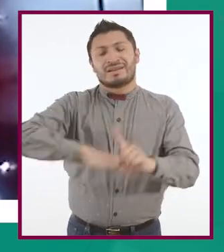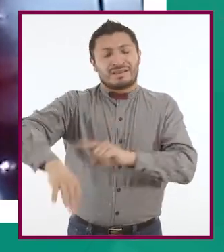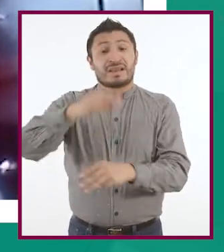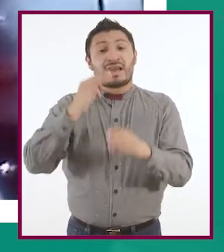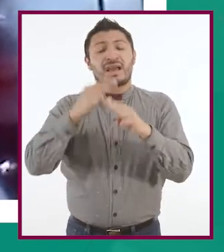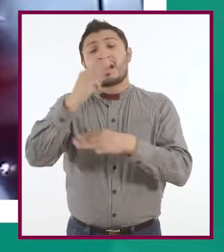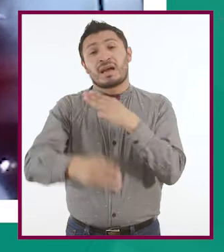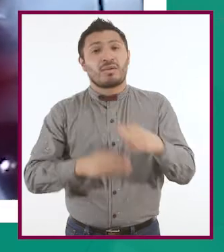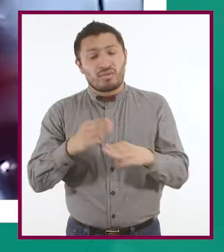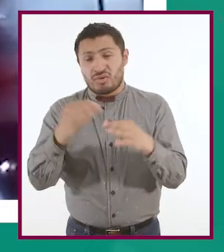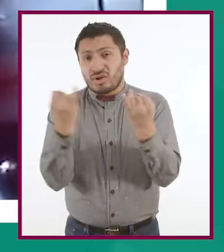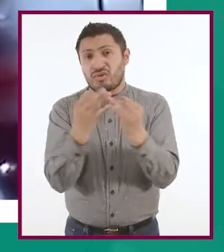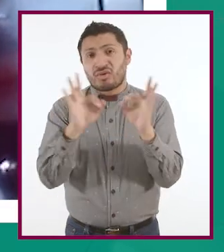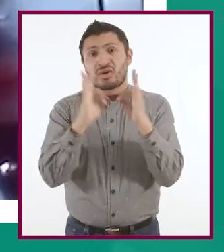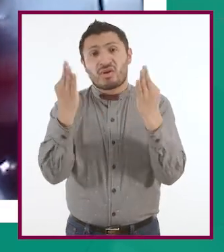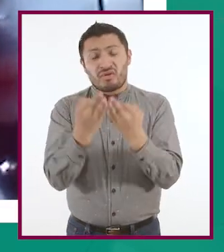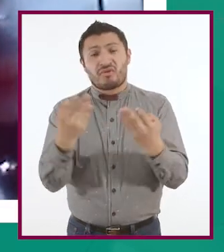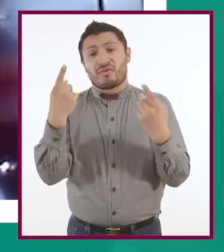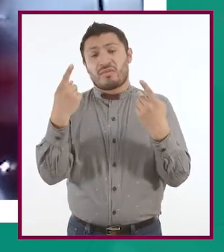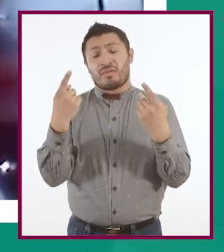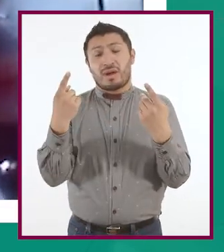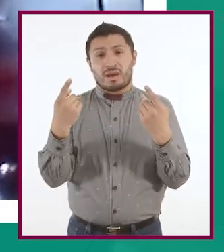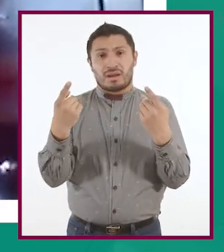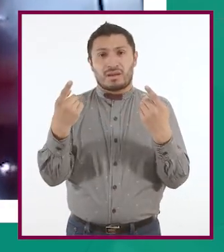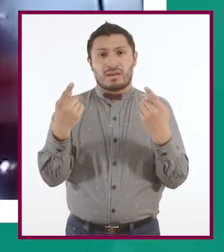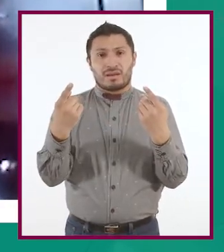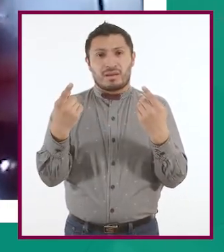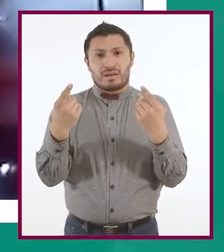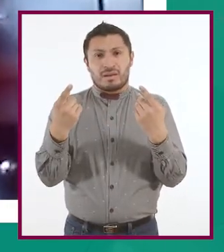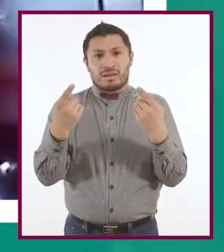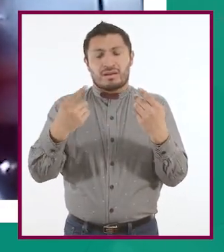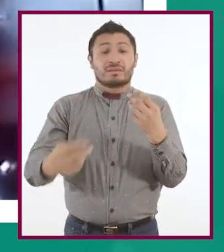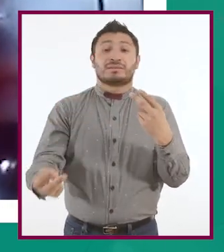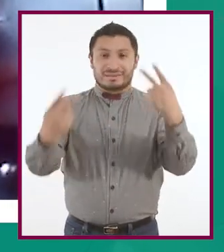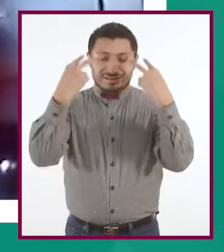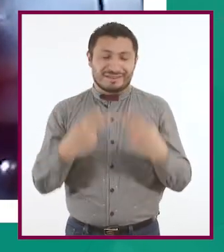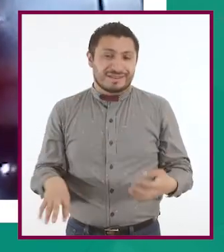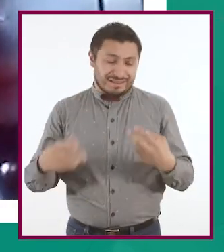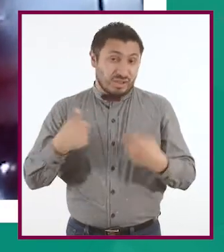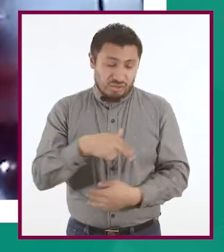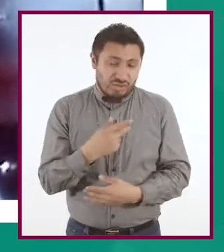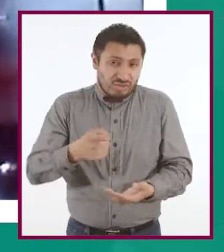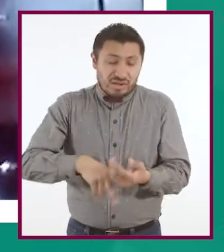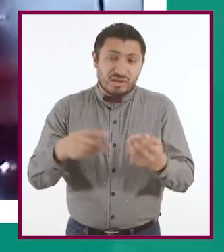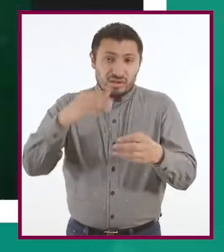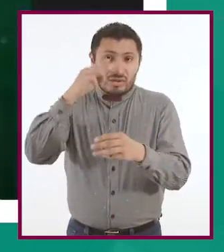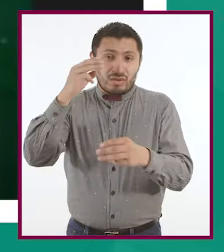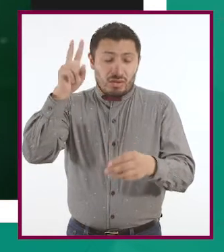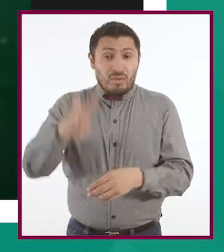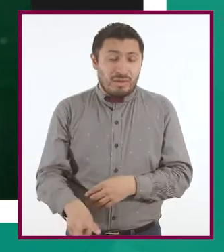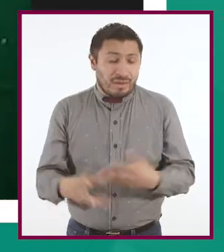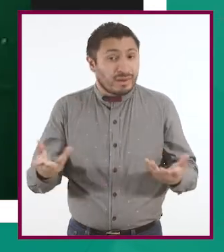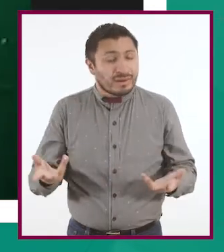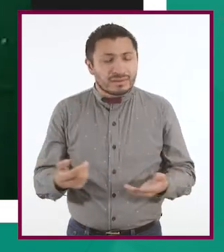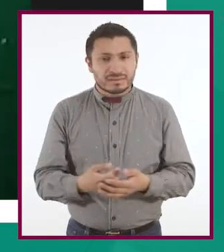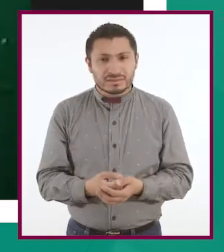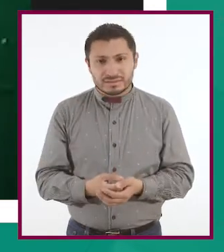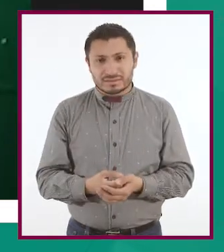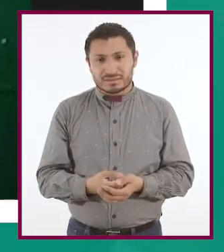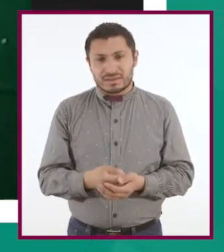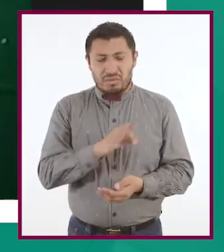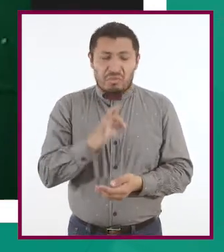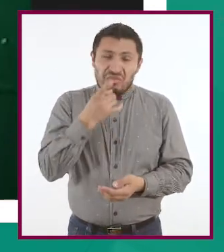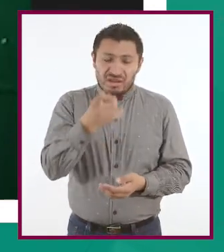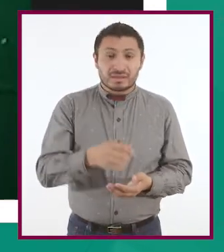es una forma en la que el mundo se da una forma de vernos a nosotros en el mundo grande, por decirlo. Sí, yo digo que es importante porque